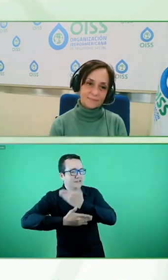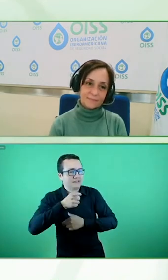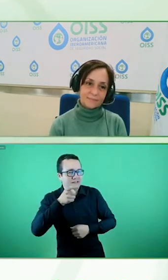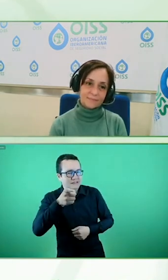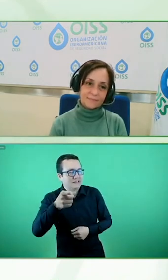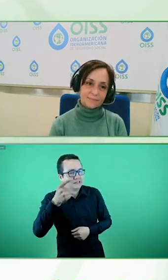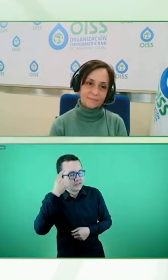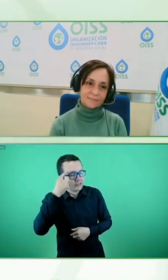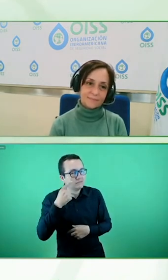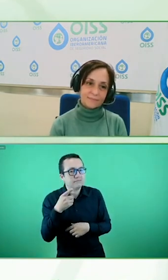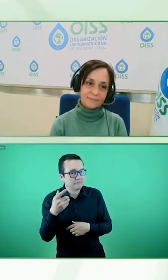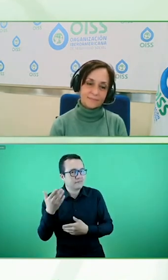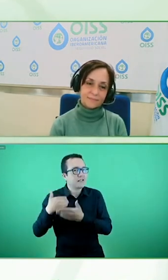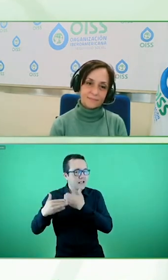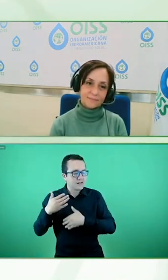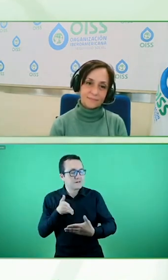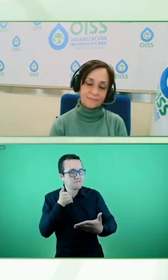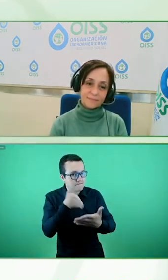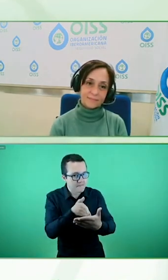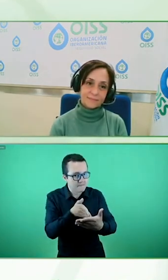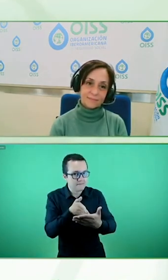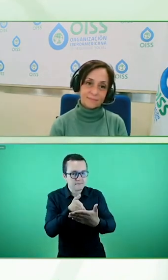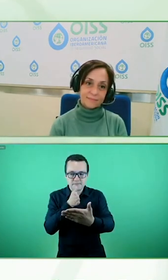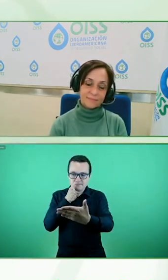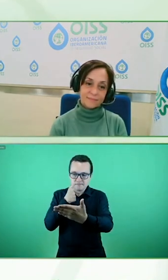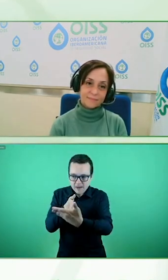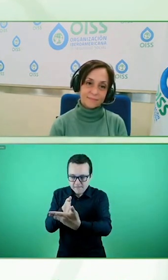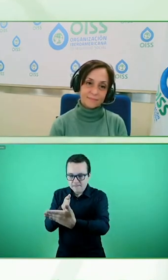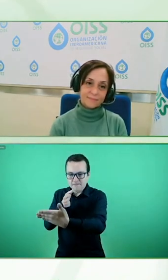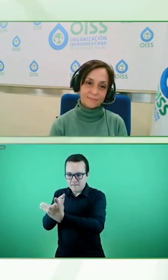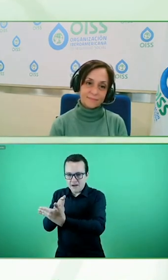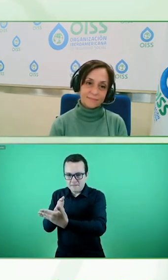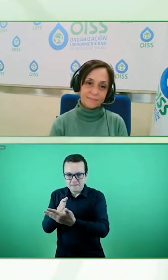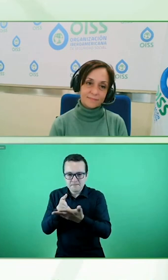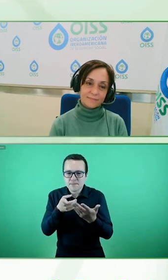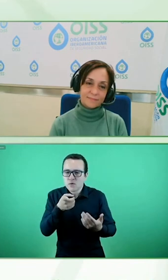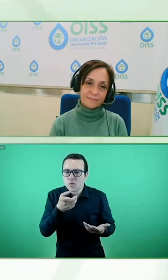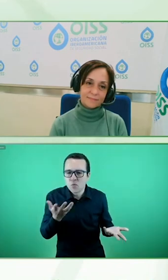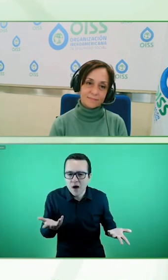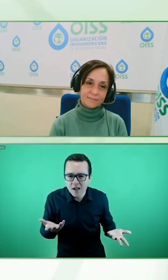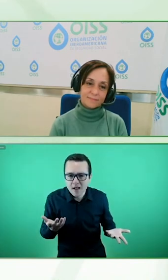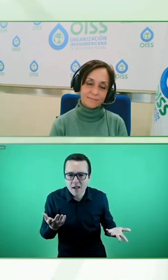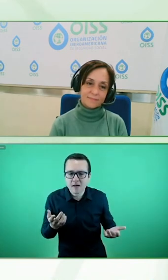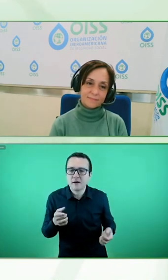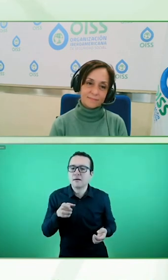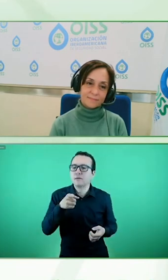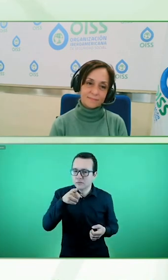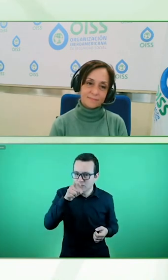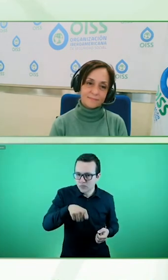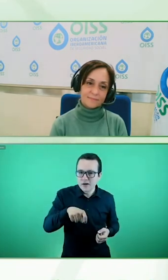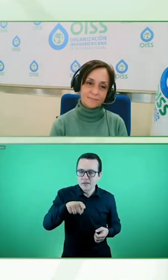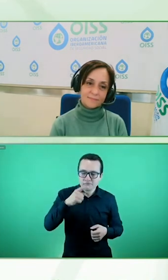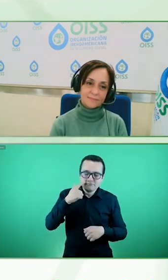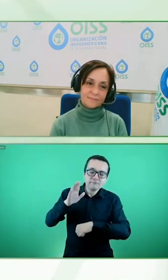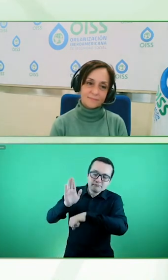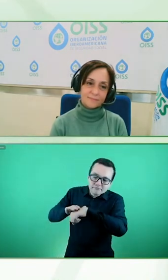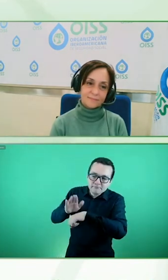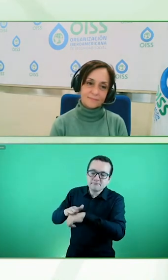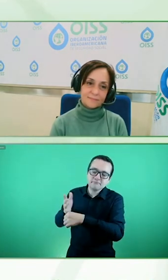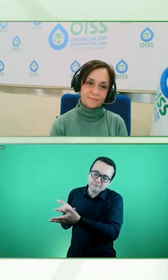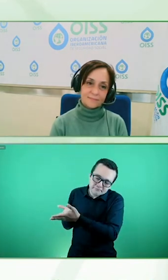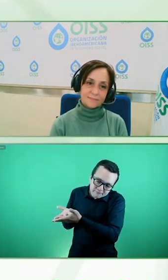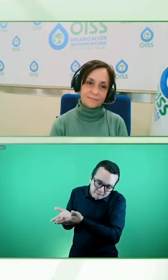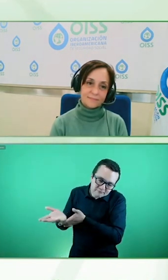y alguna recomendación por ahí para alguna persona que nos esté escuchando y quiera seguir el camino de crear una organización